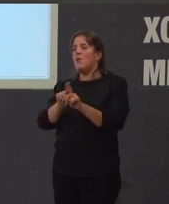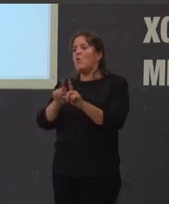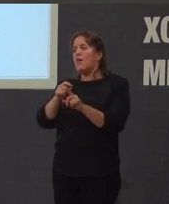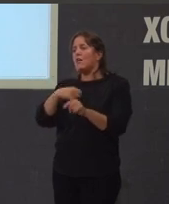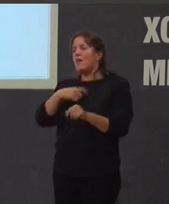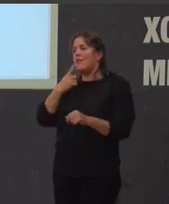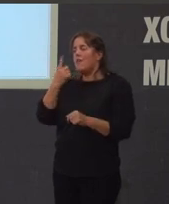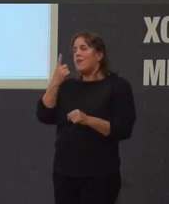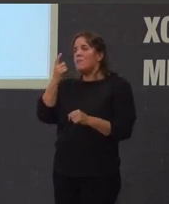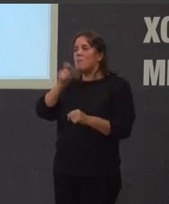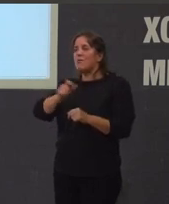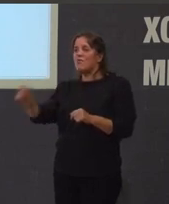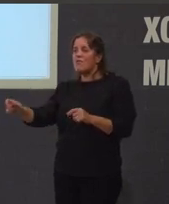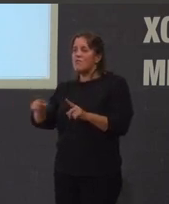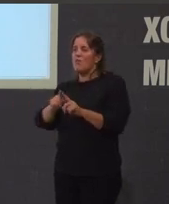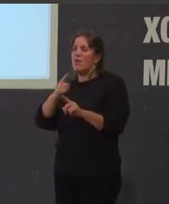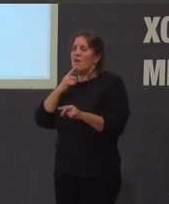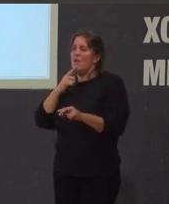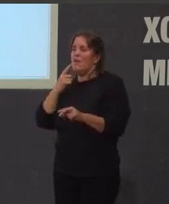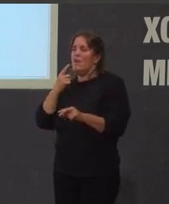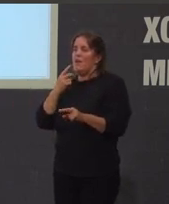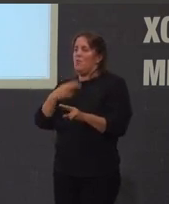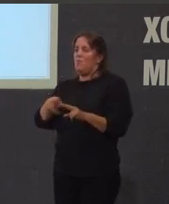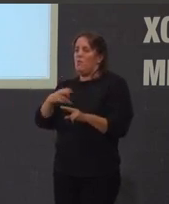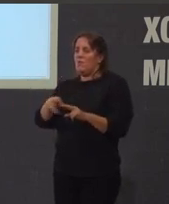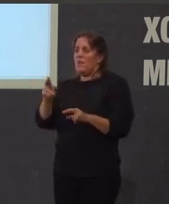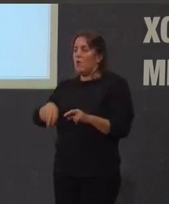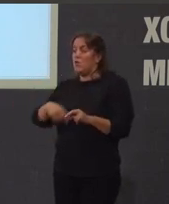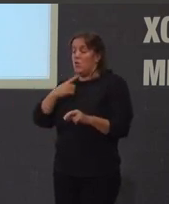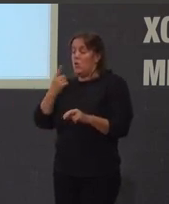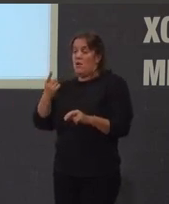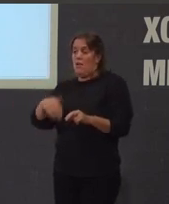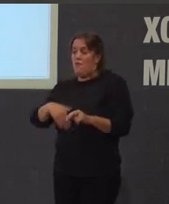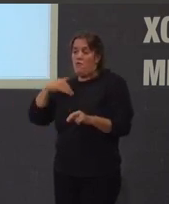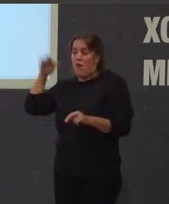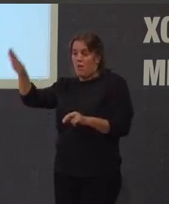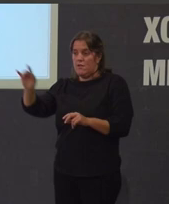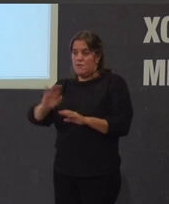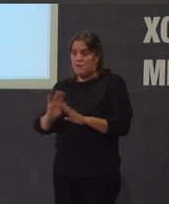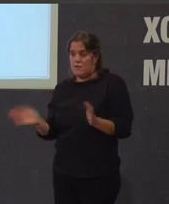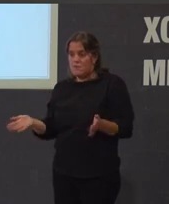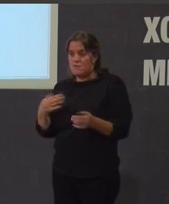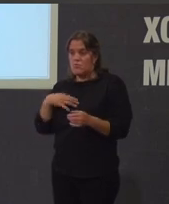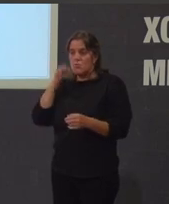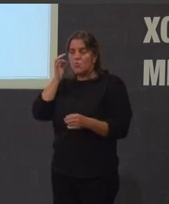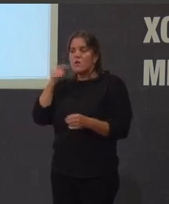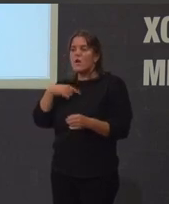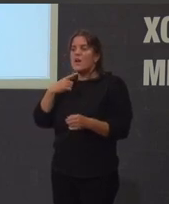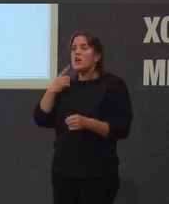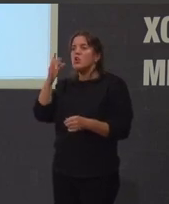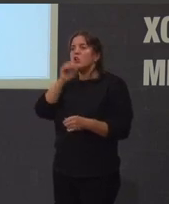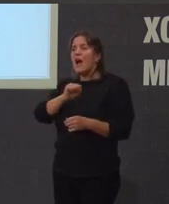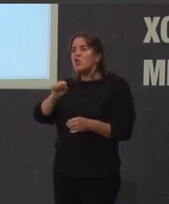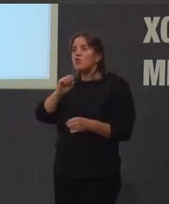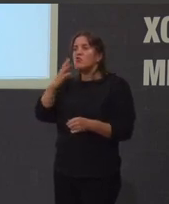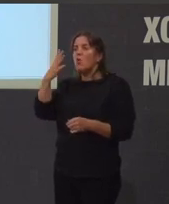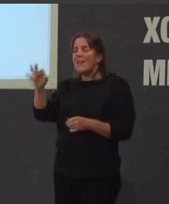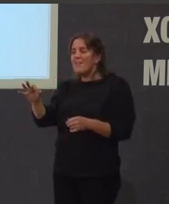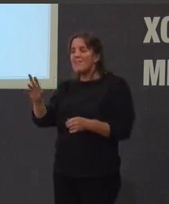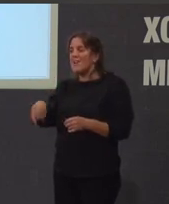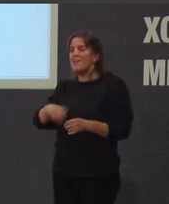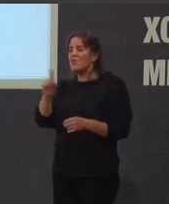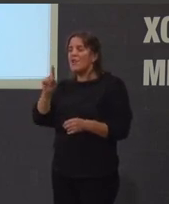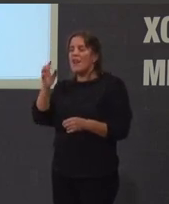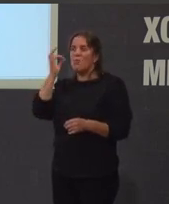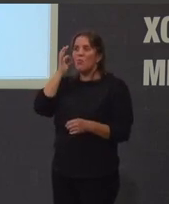despolitizados cando eran mulleres falanchistas básicamente nos anos 40 non era o